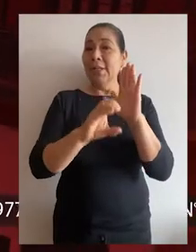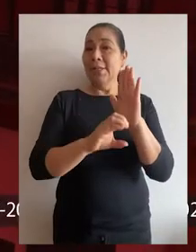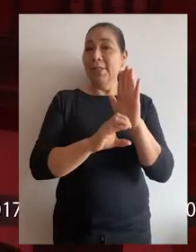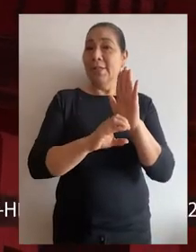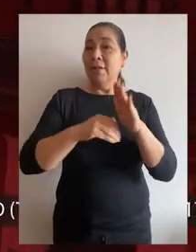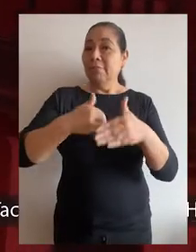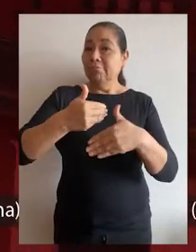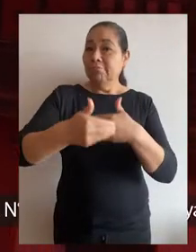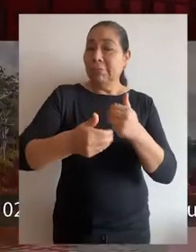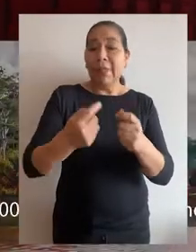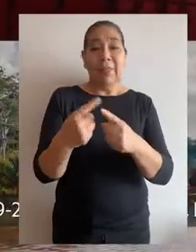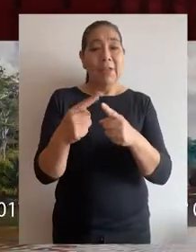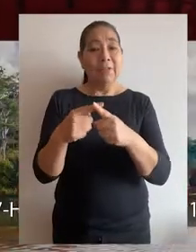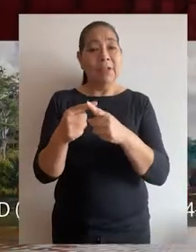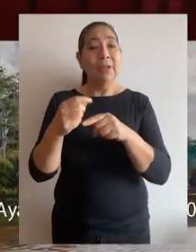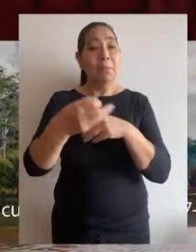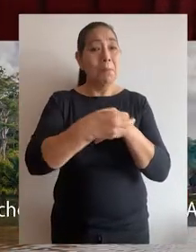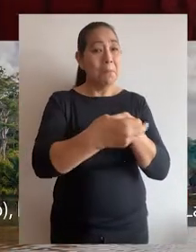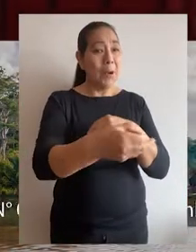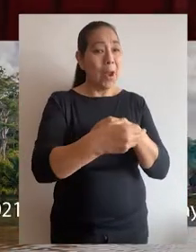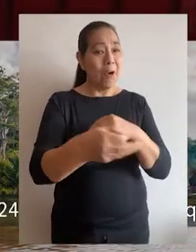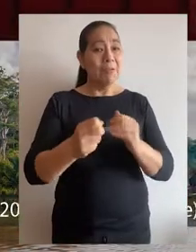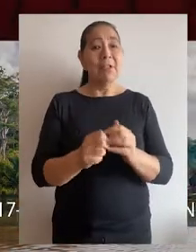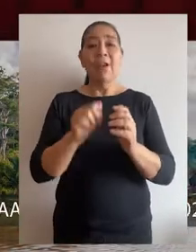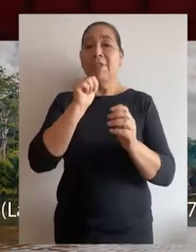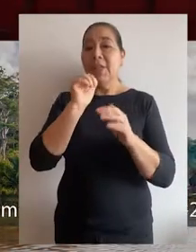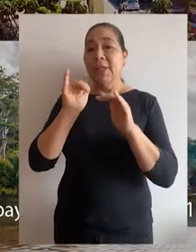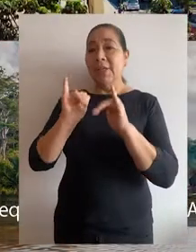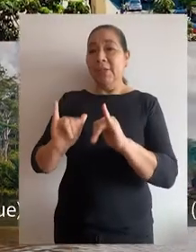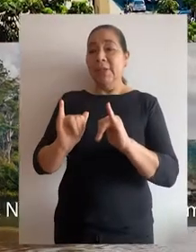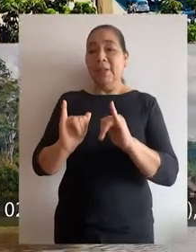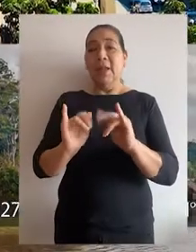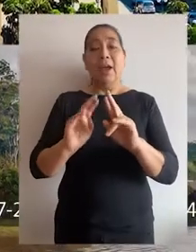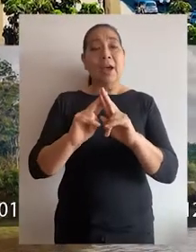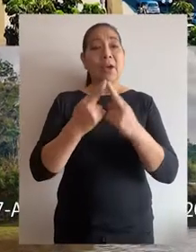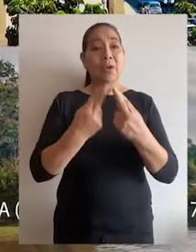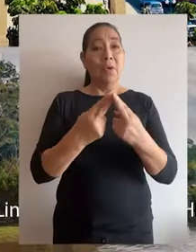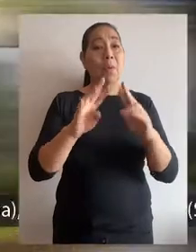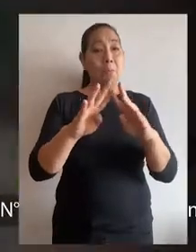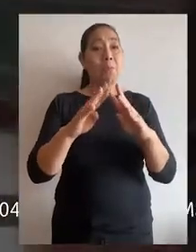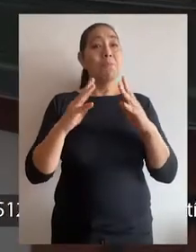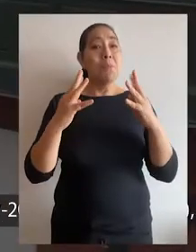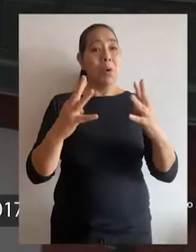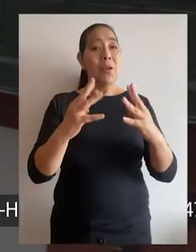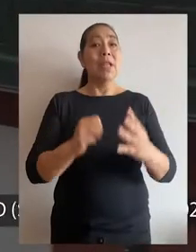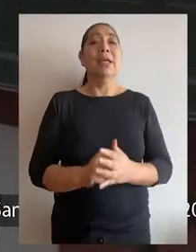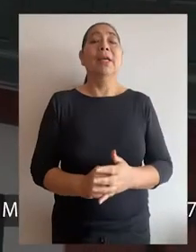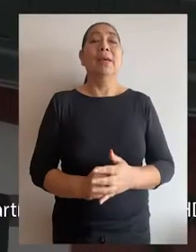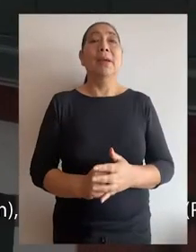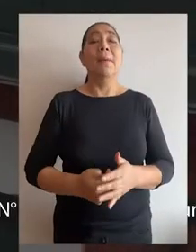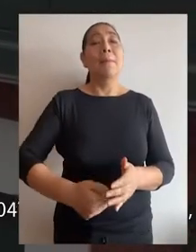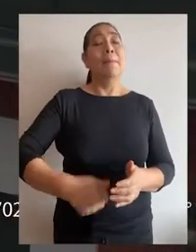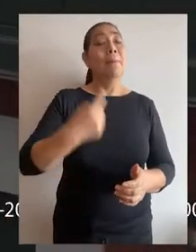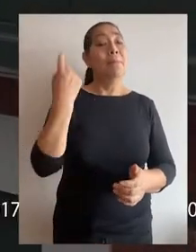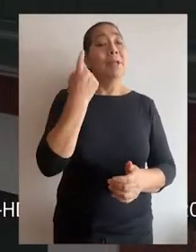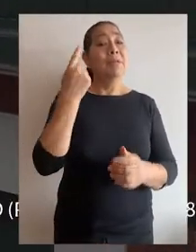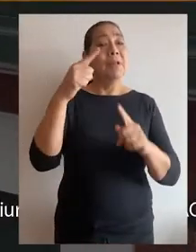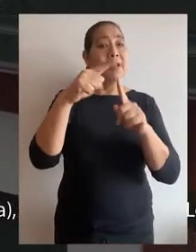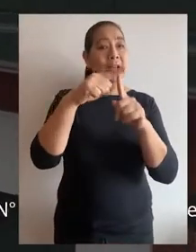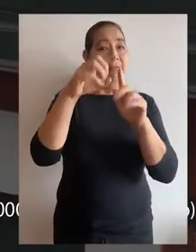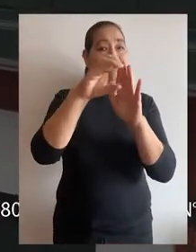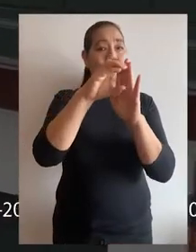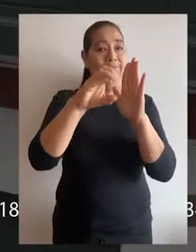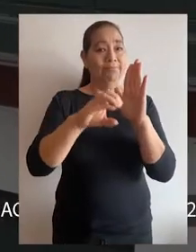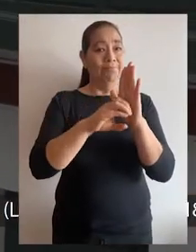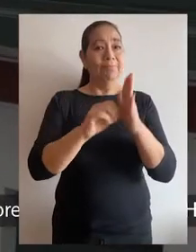constitucionales procedentes de diversas ciudades del país quedaron al voto luego de sesionar en audiencia pública remota la Sala Primera del